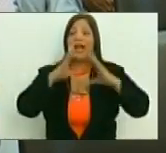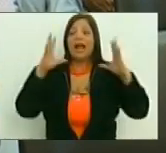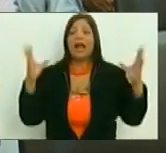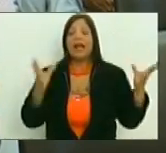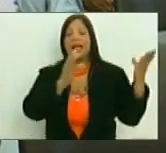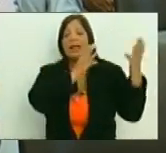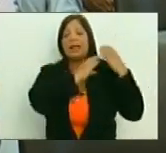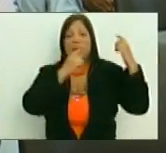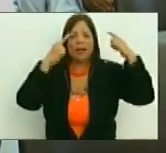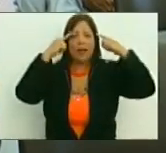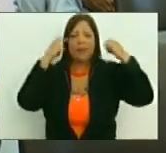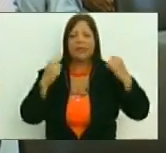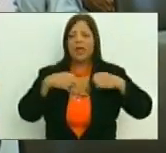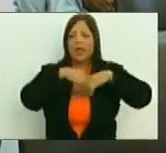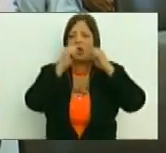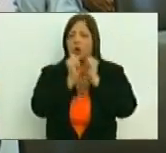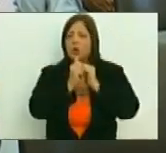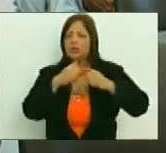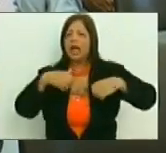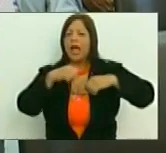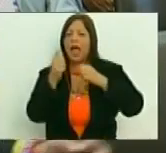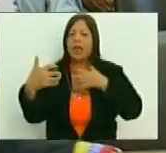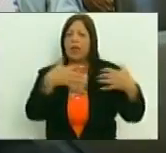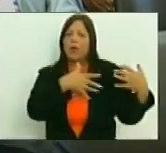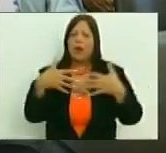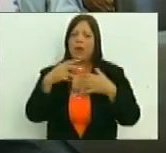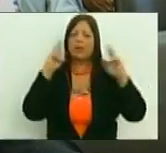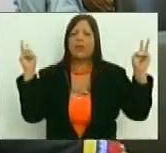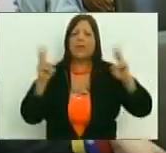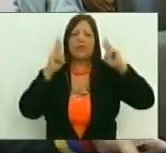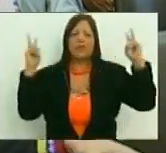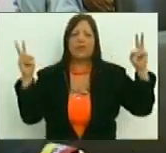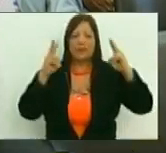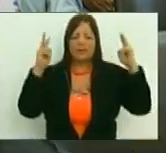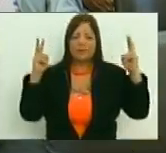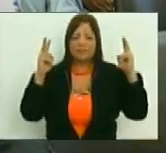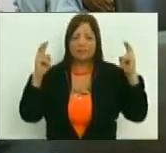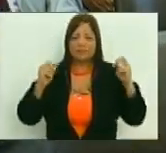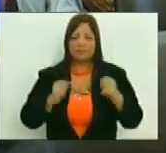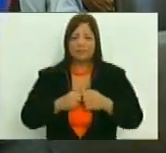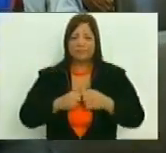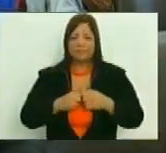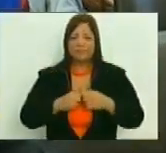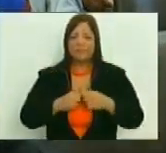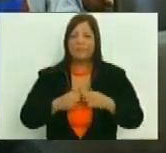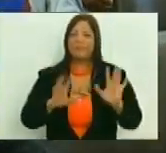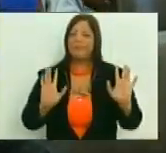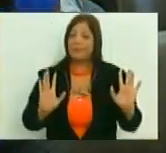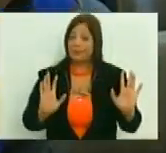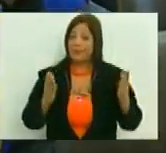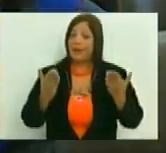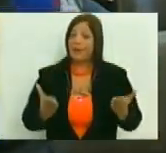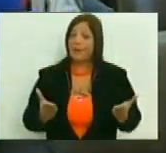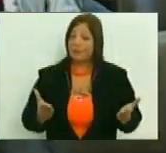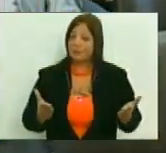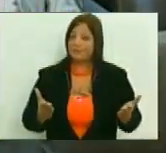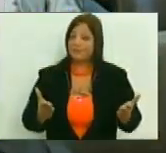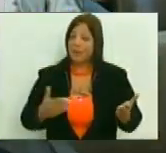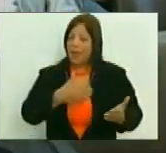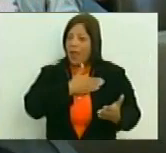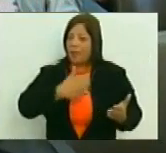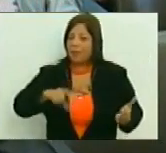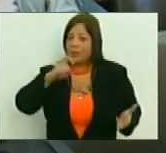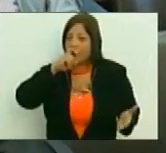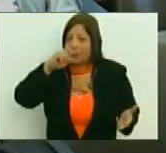capacidad de lucha, de combate, de victoria. Ahora bien, el presidente